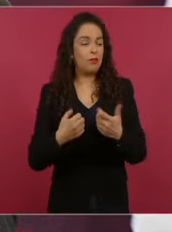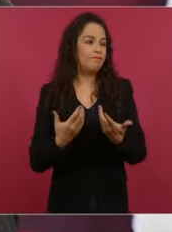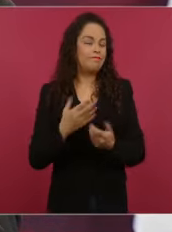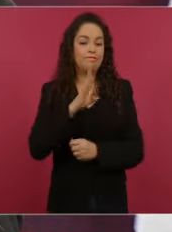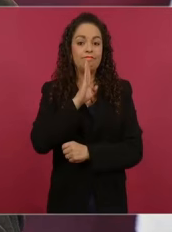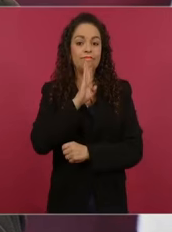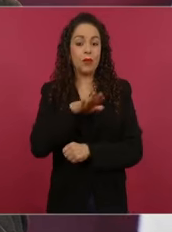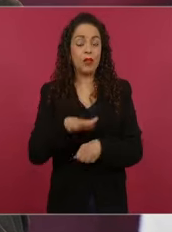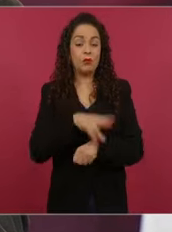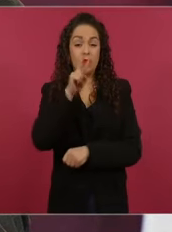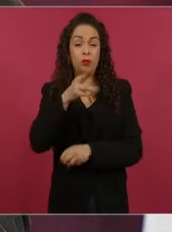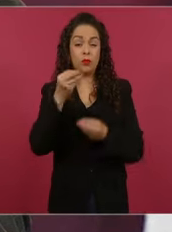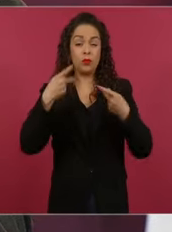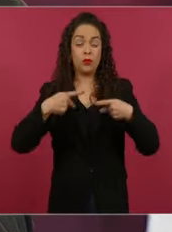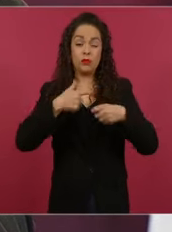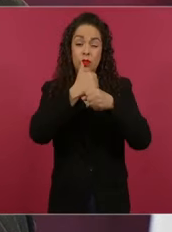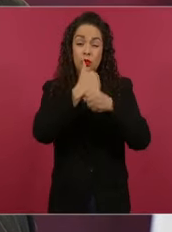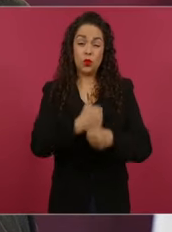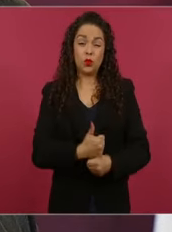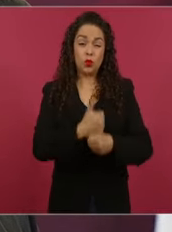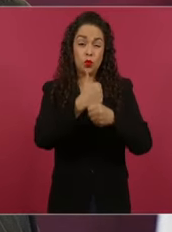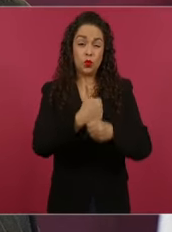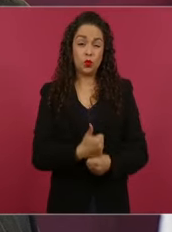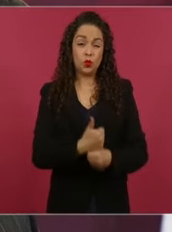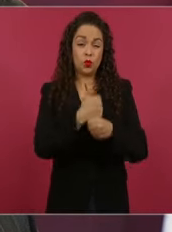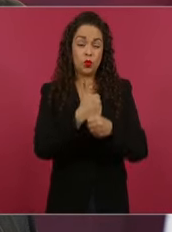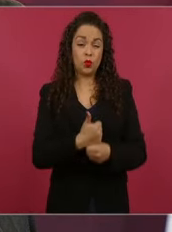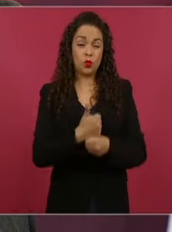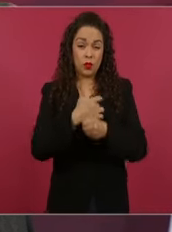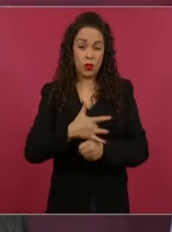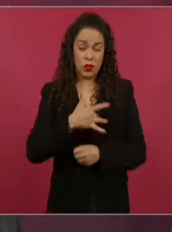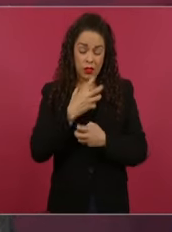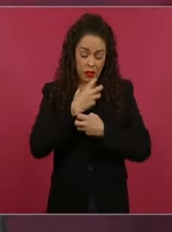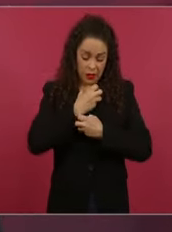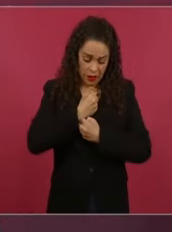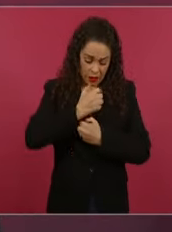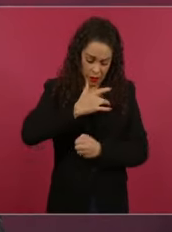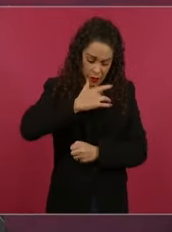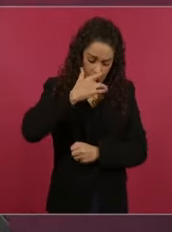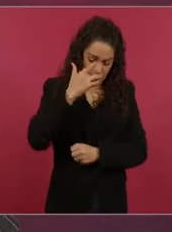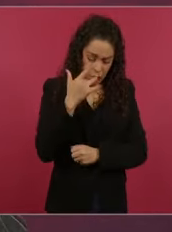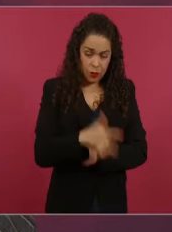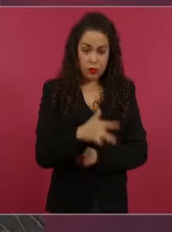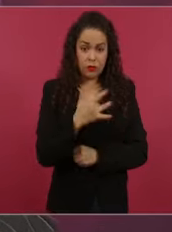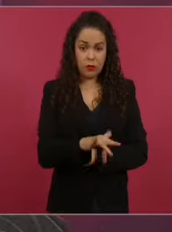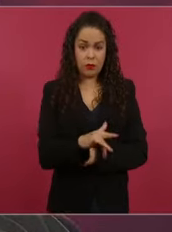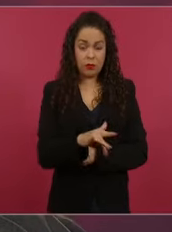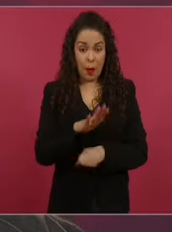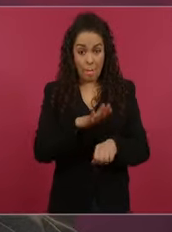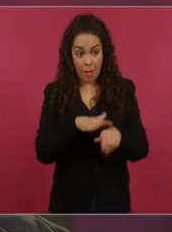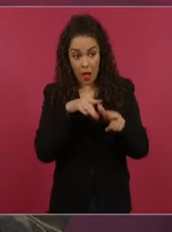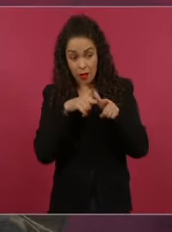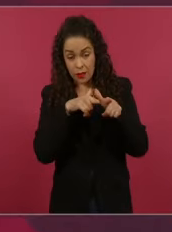mucho sufrimiento. No queremos víctimas por las guerras,